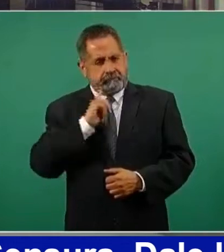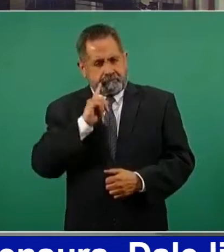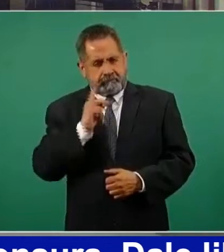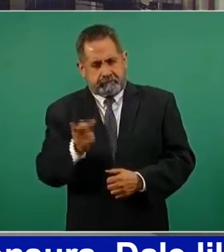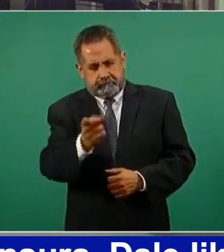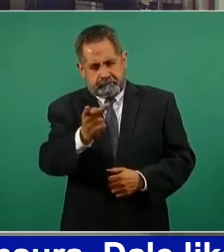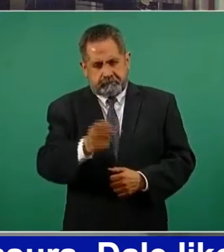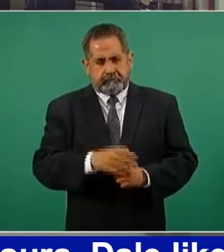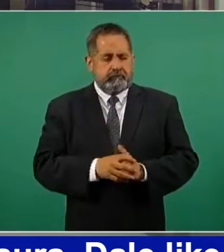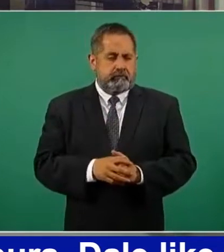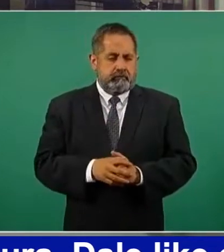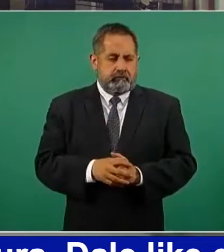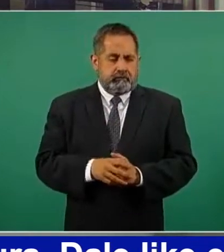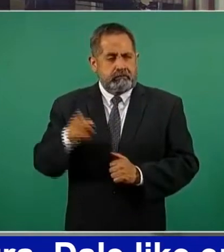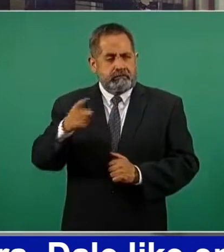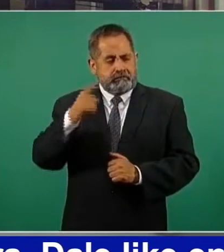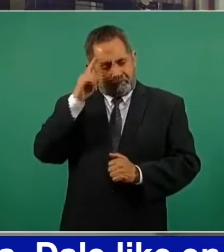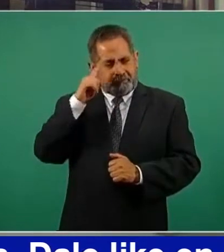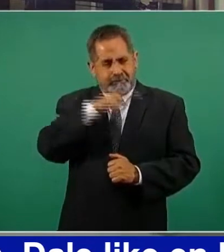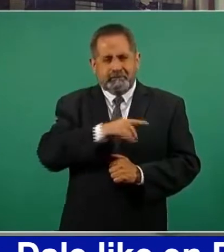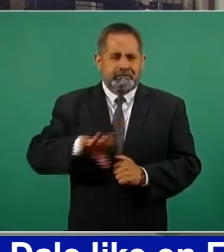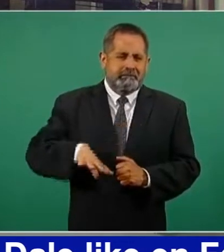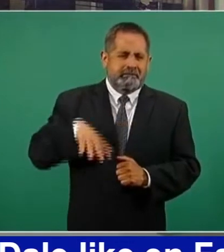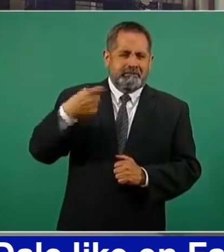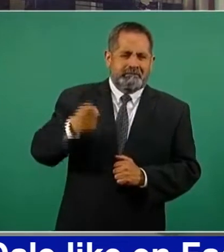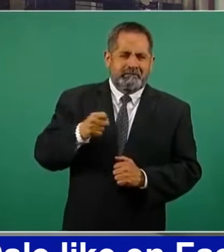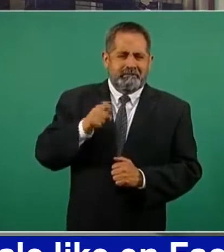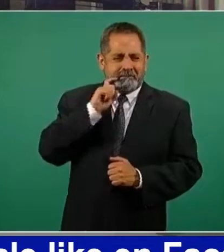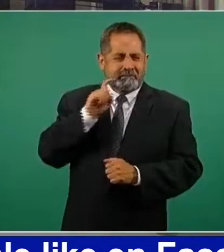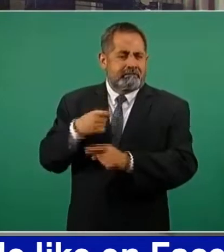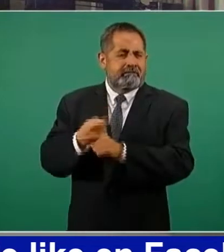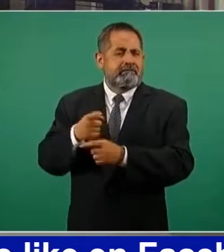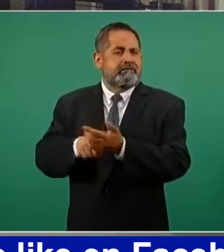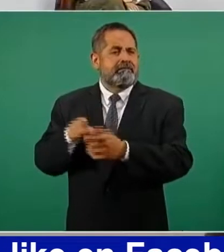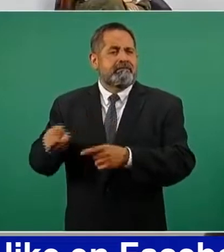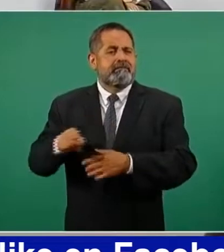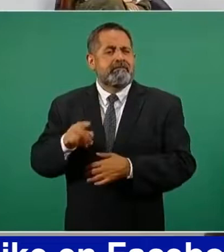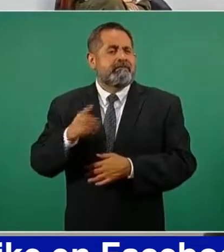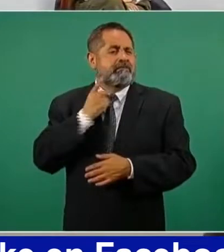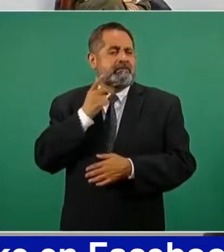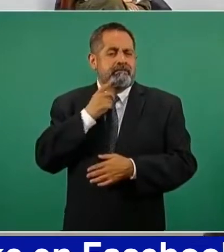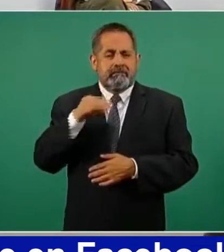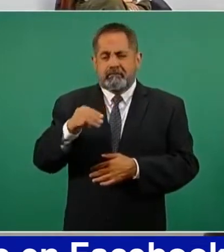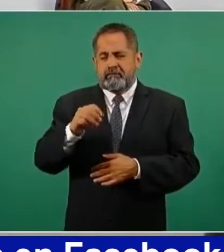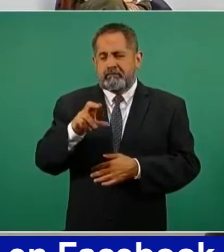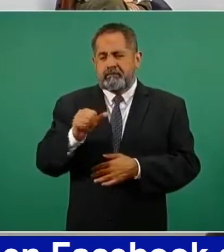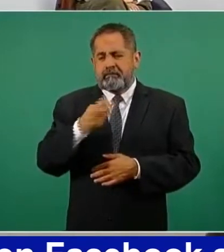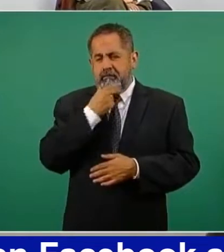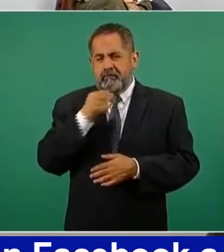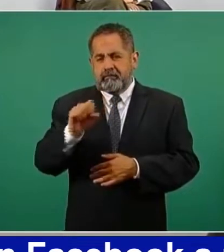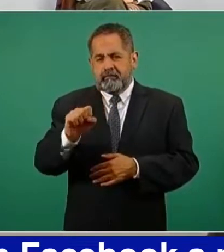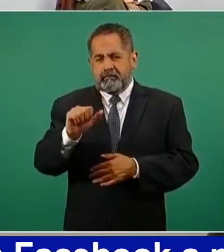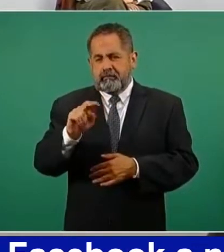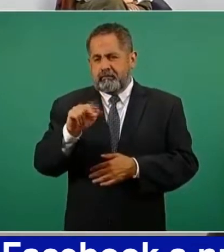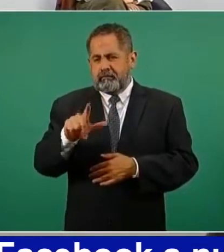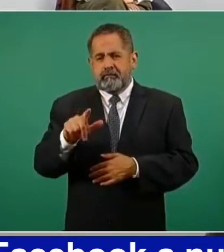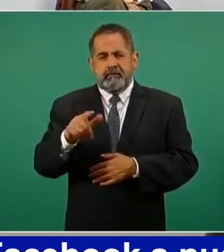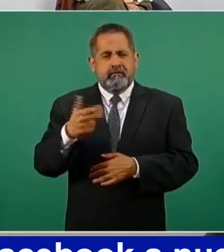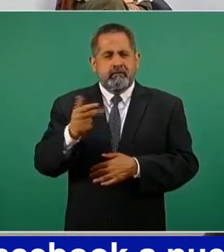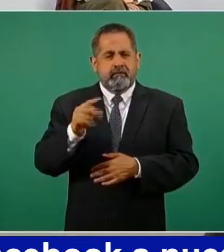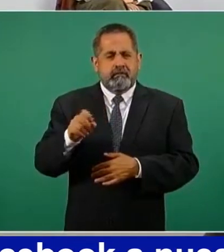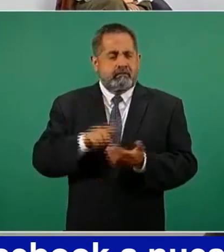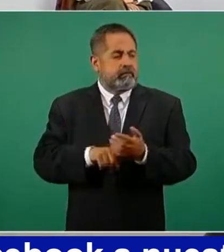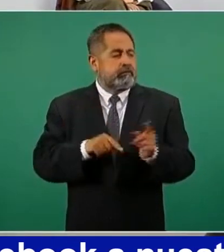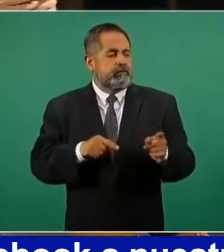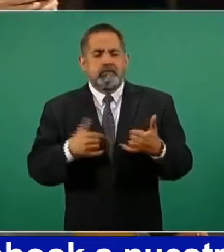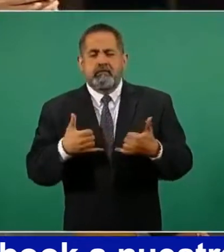El escándalo de este abuso sexual del que está siendo acusado el diputado de Morena, Saúl Huerta, es un joven de 15